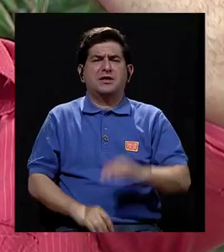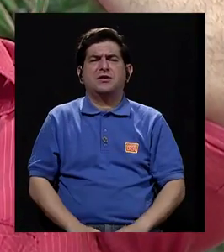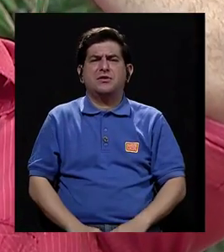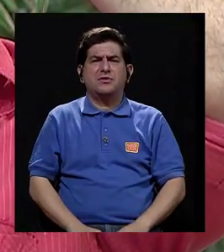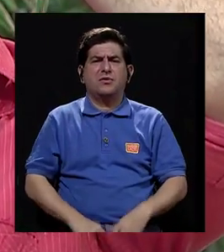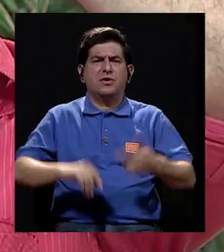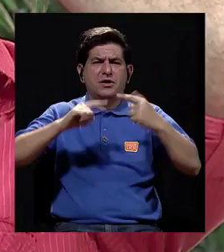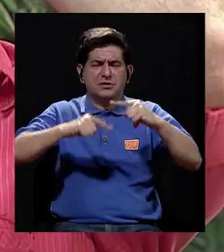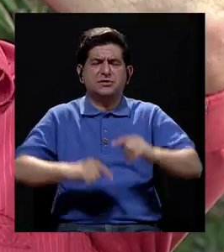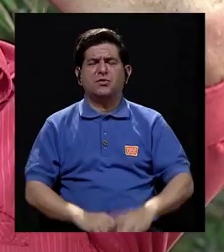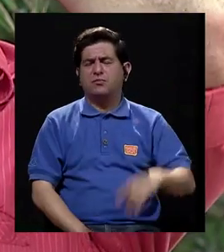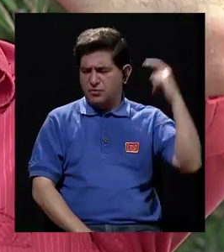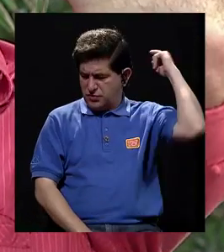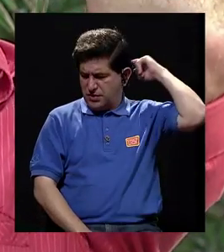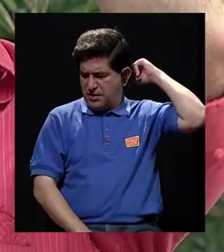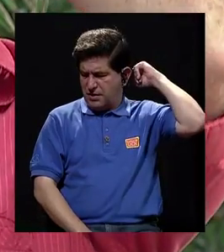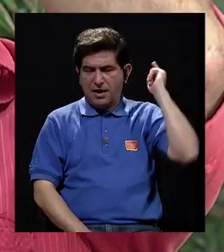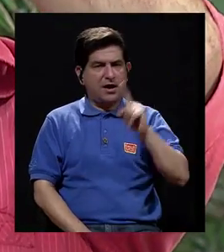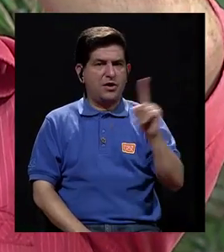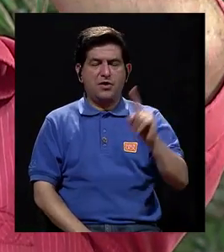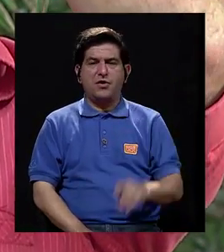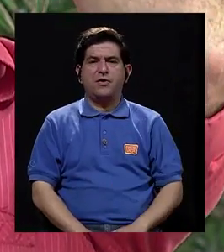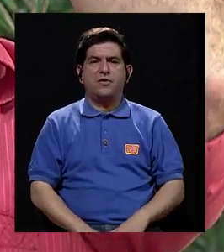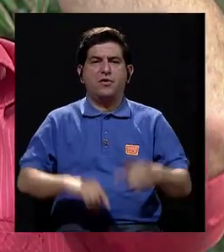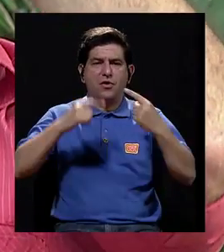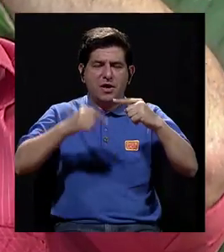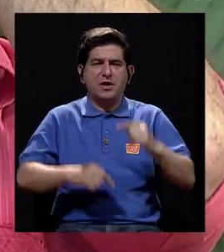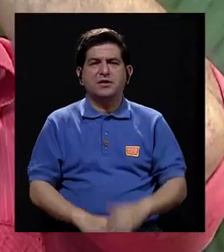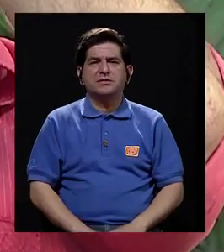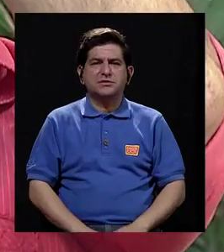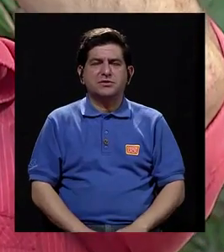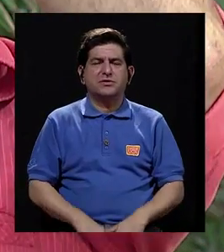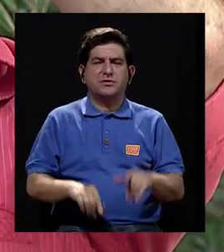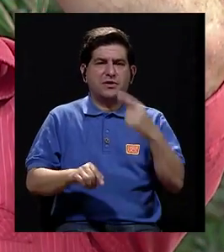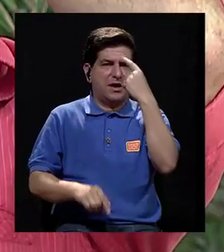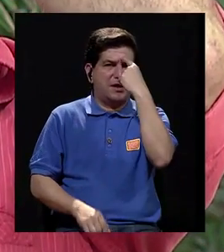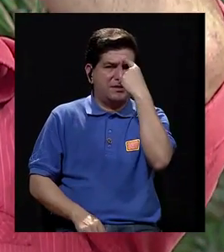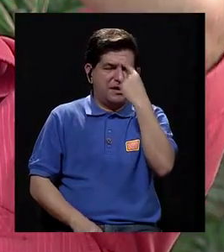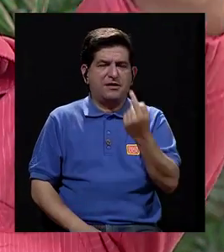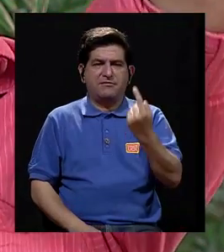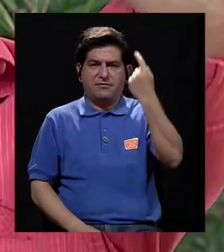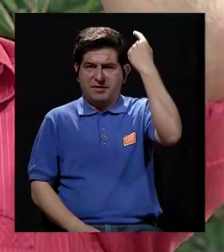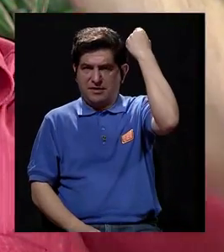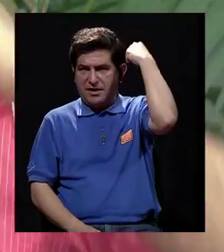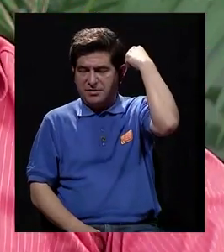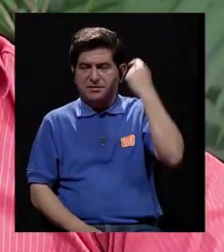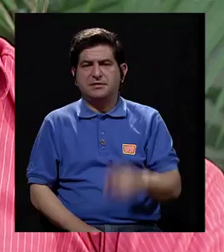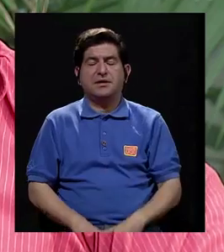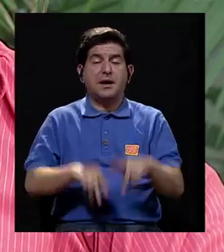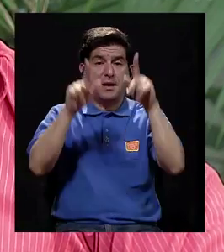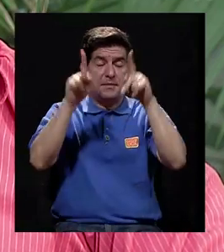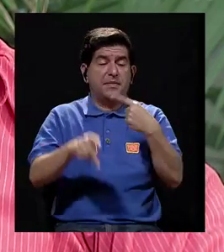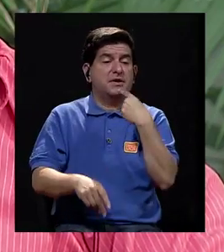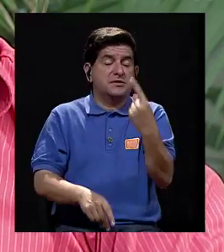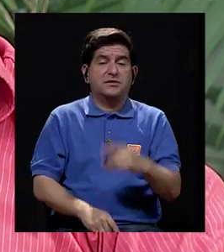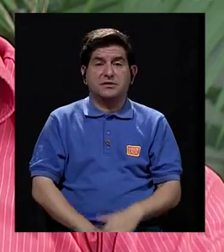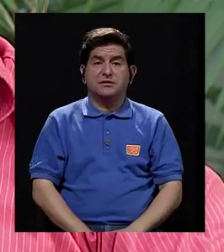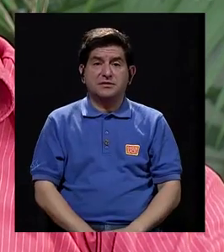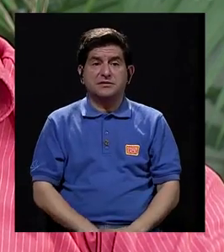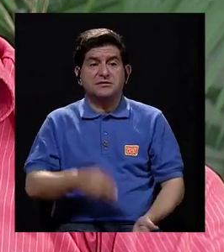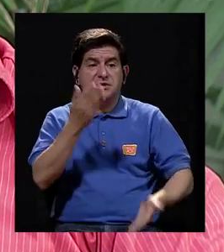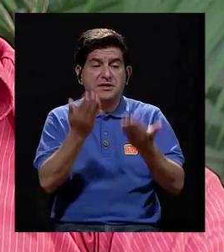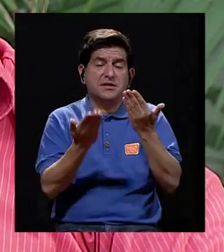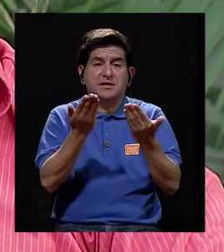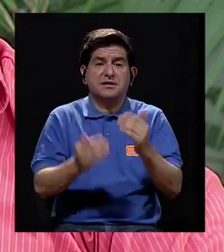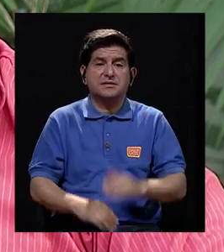dolor de cabeza que es aquí atrás, como en la nuca, sino que es un dolor en la cabeza que irradia como de la frente hacia atrás. A algunas personas les dicen